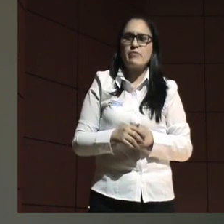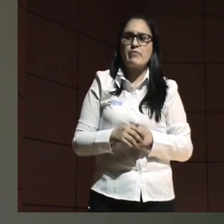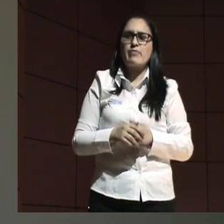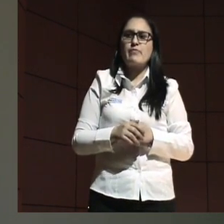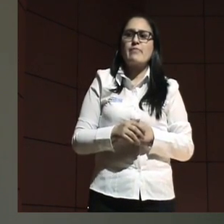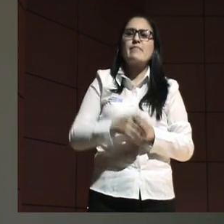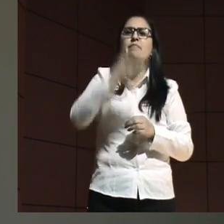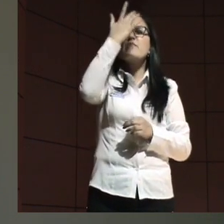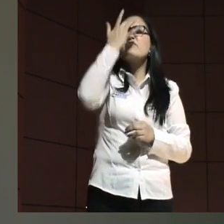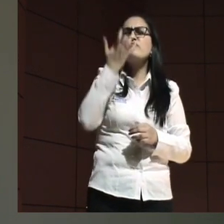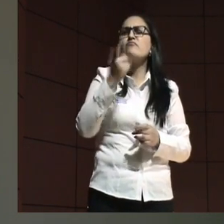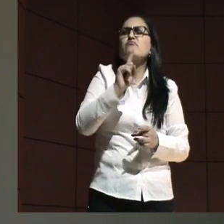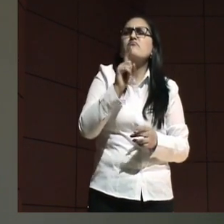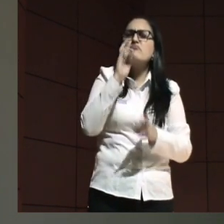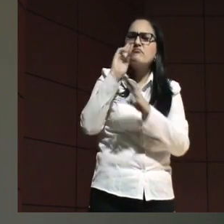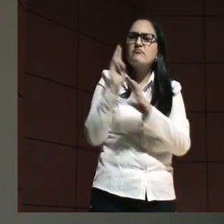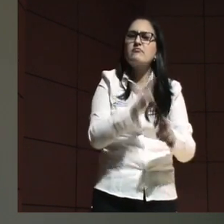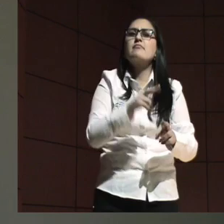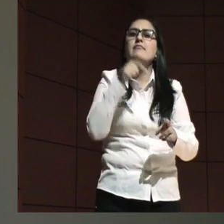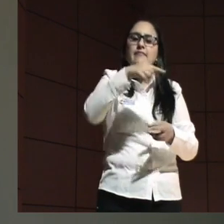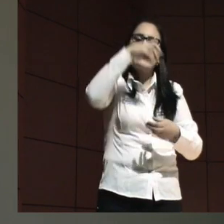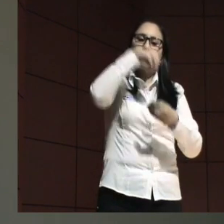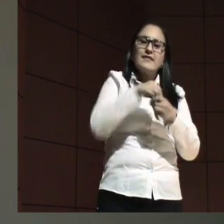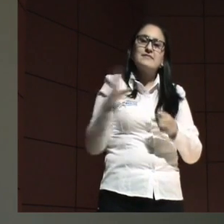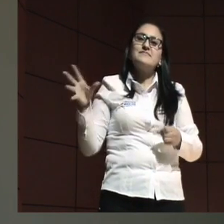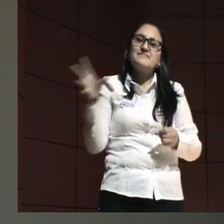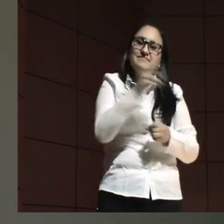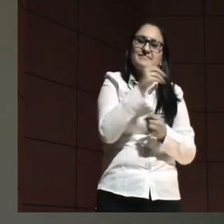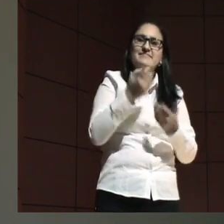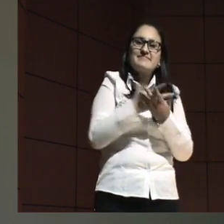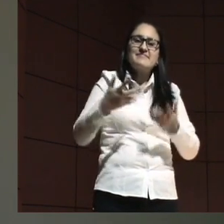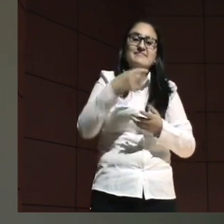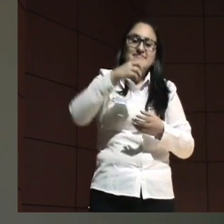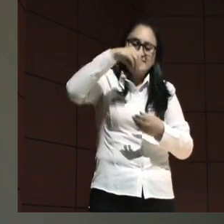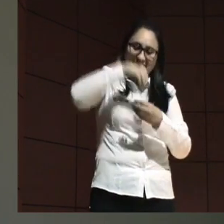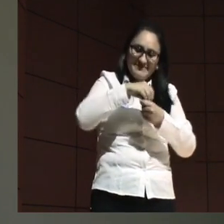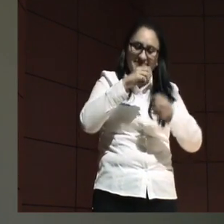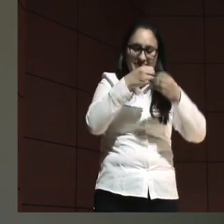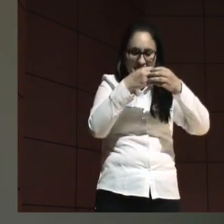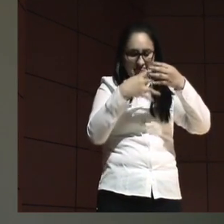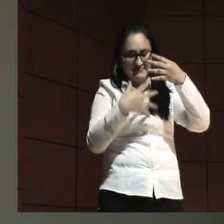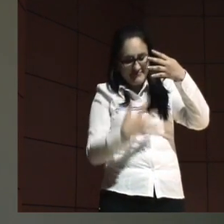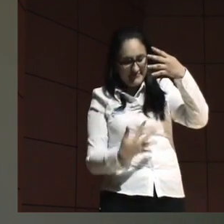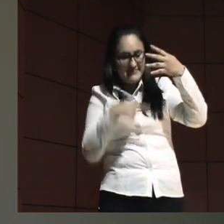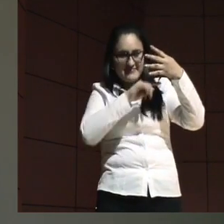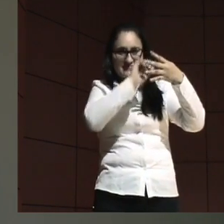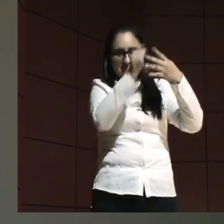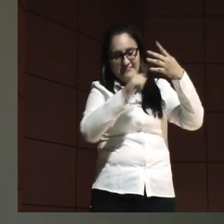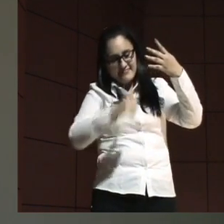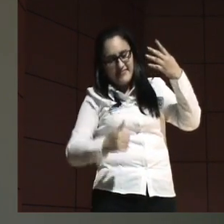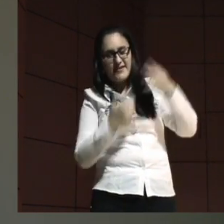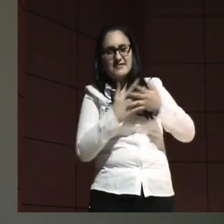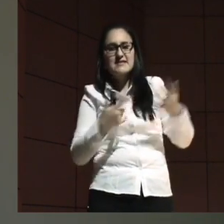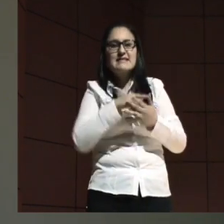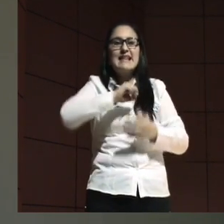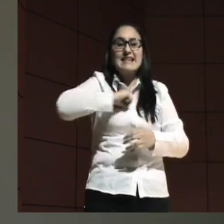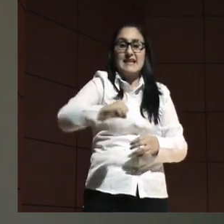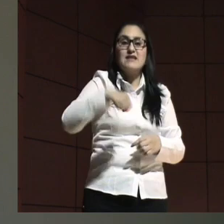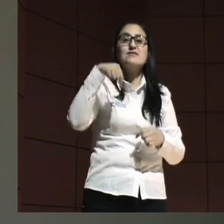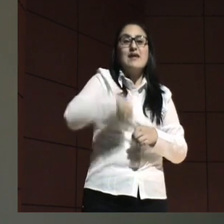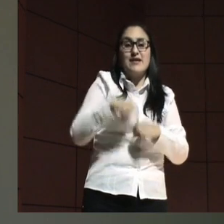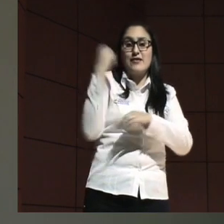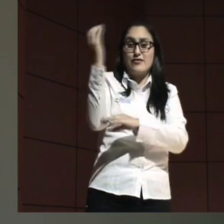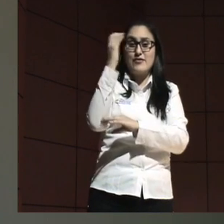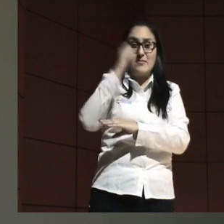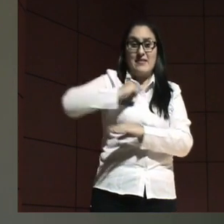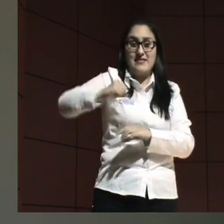¿Por qué no reconocemos que dentro de todo lo que subyace en el derecho, porque el derecho que nosotros tenemos acá en Colombia,